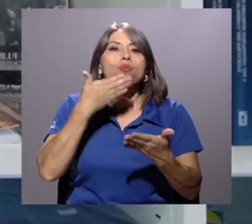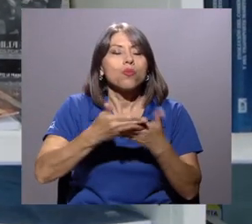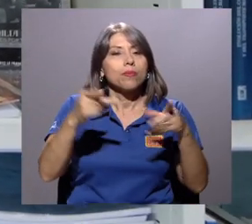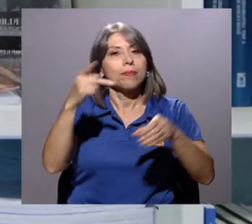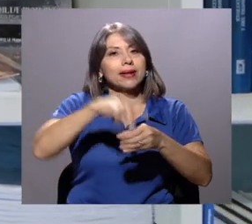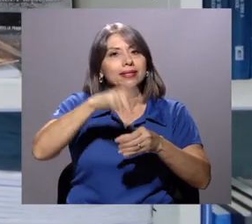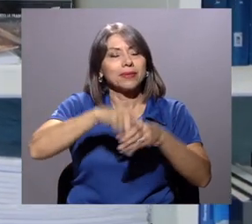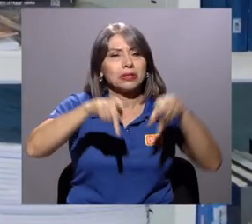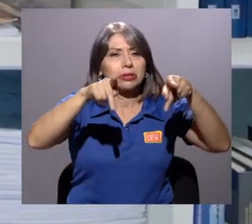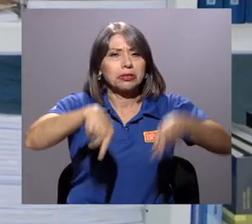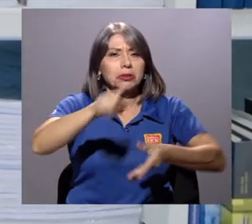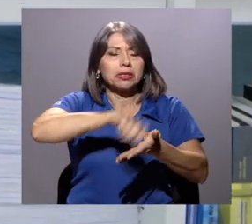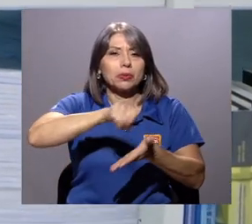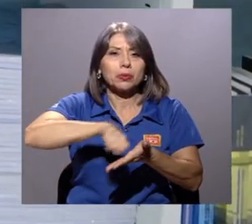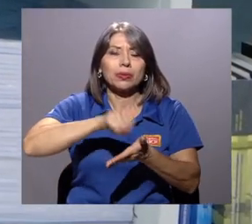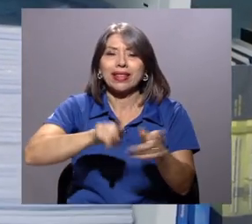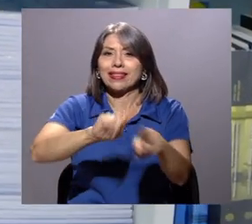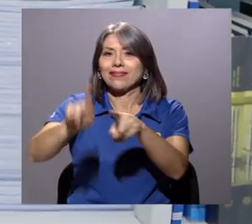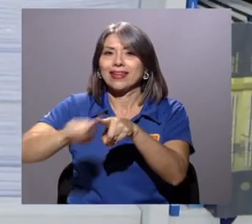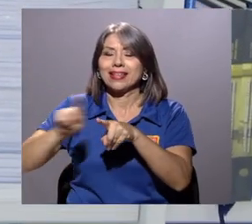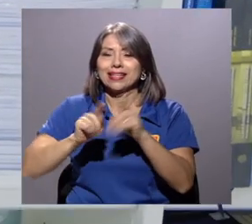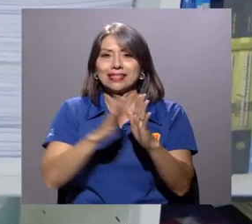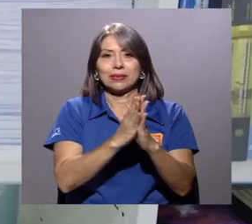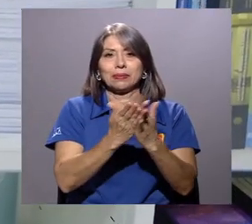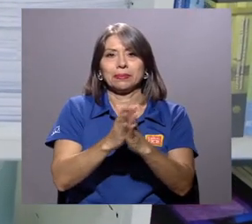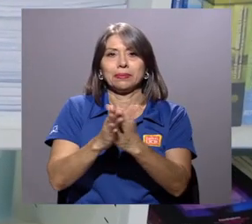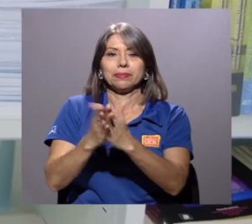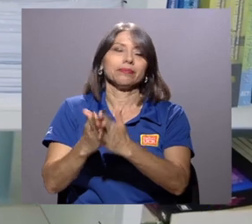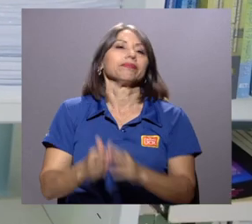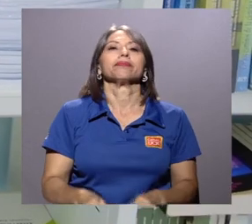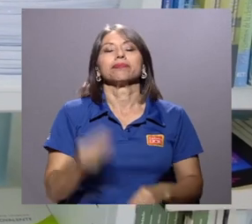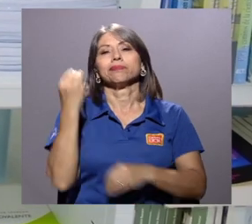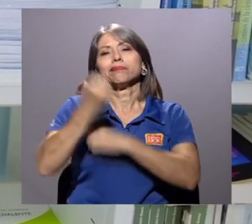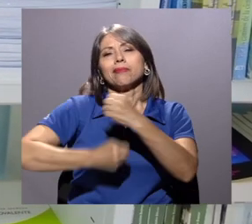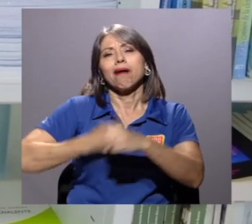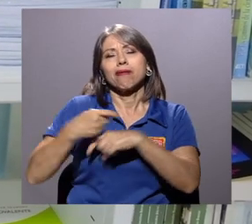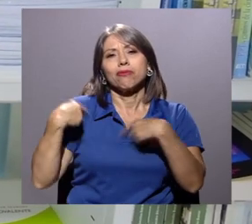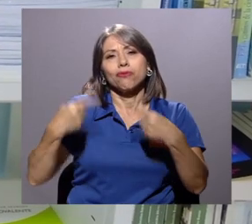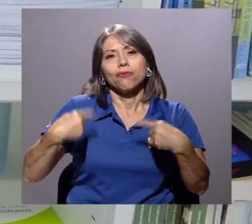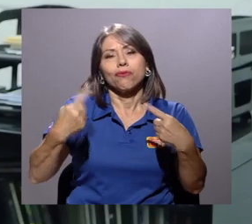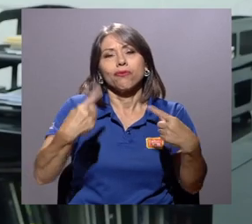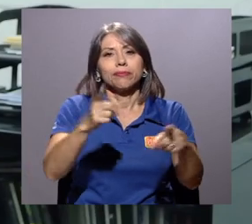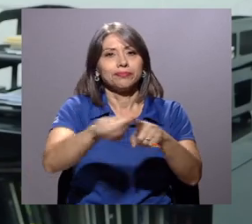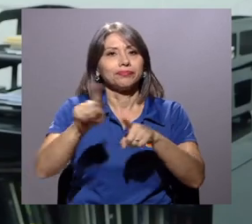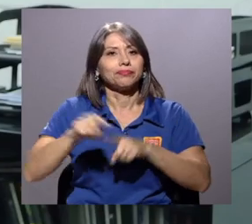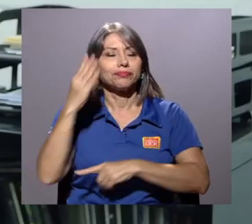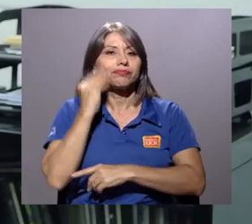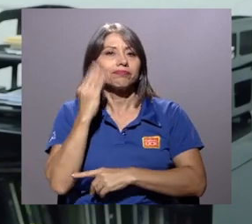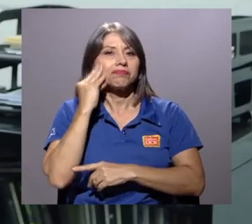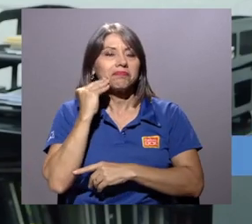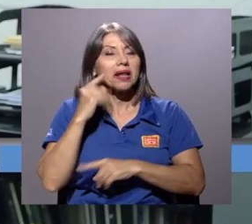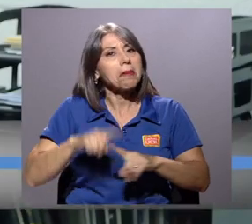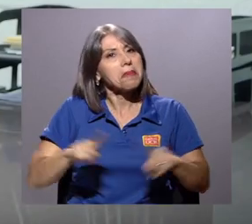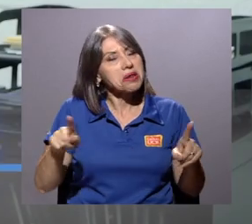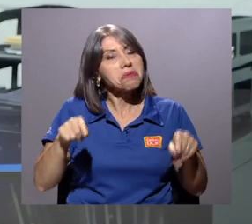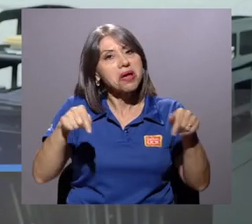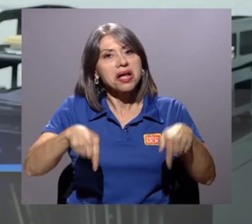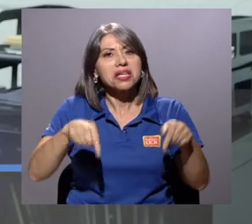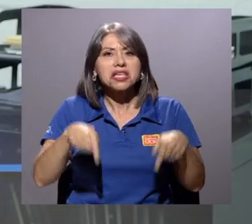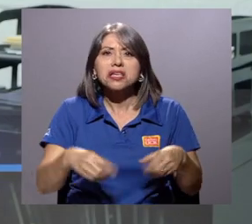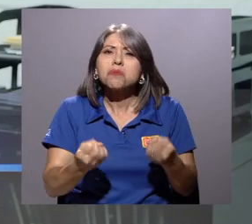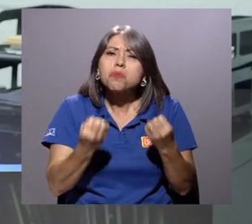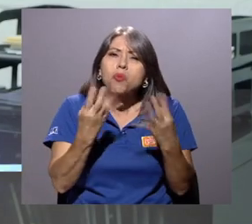participación de autores y variedad de obras. A lo largo de los años hemos tenido diferentes experiencias, pero es recurrente, por ejemplo, que